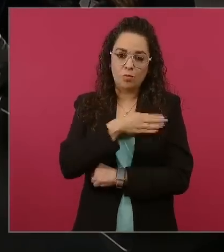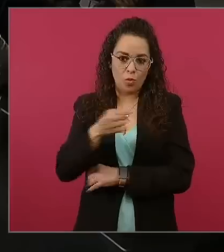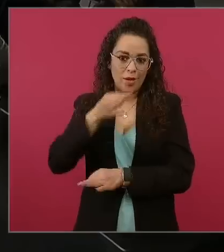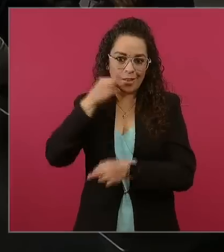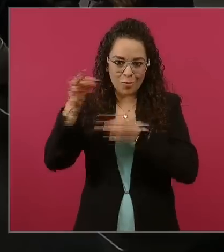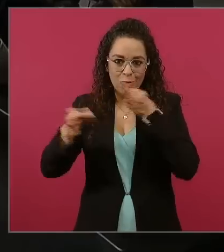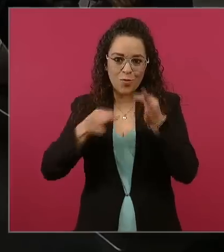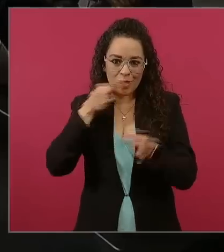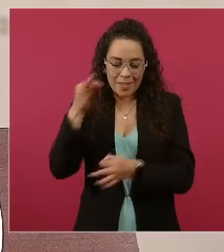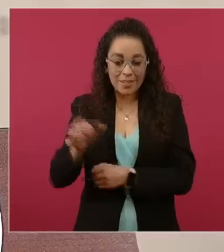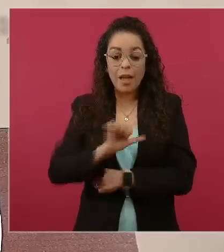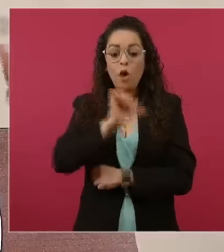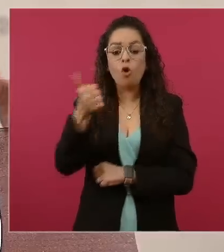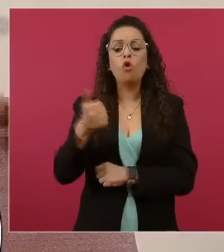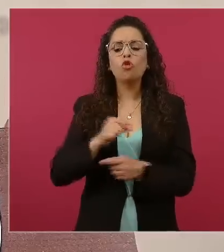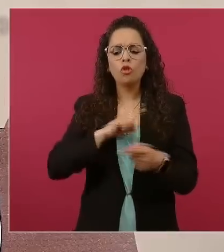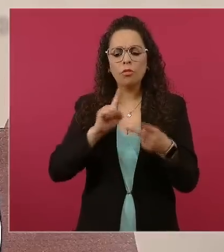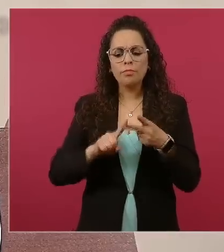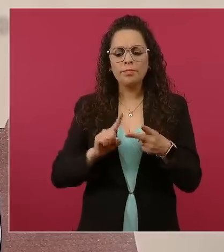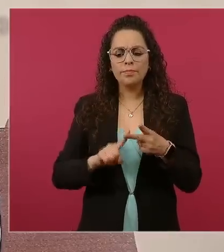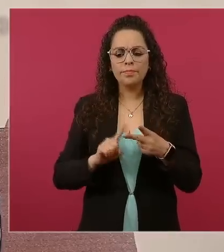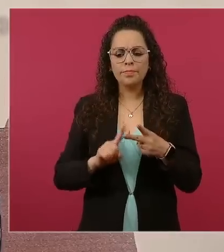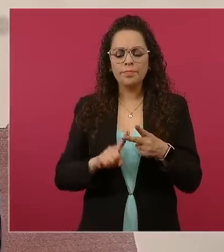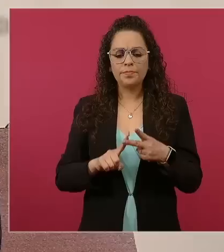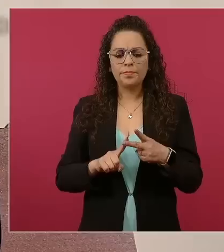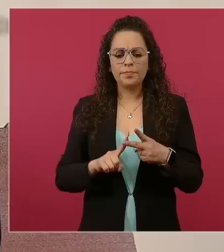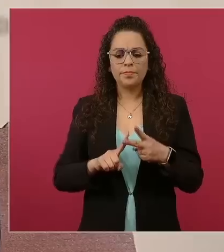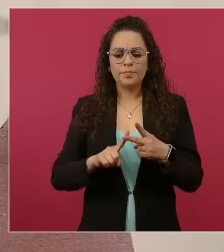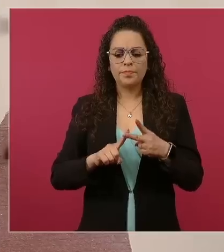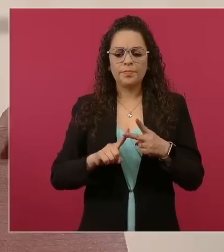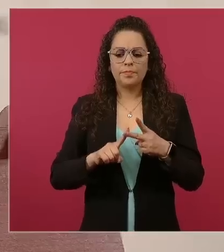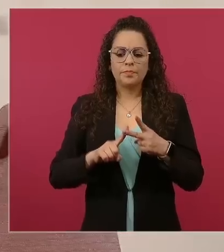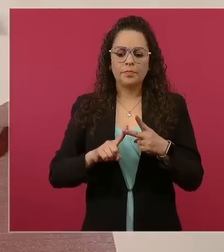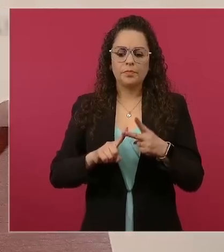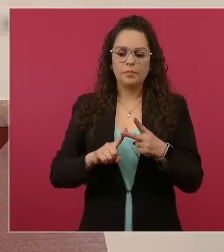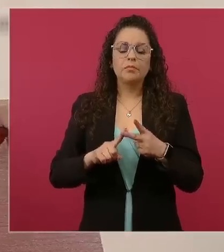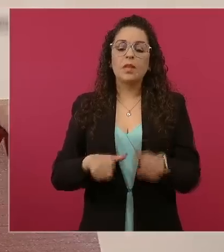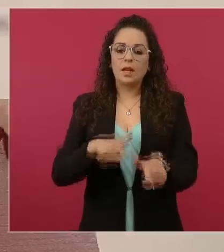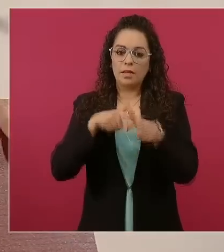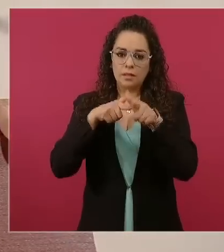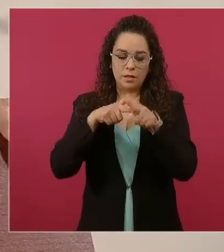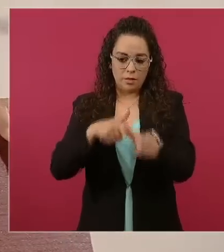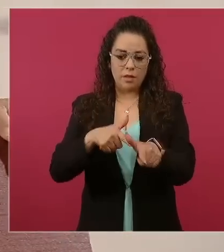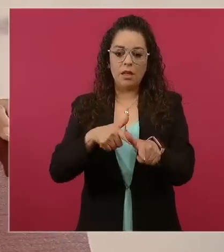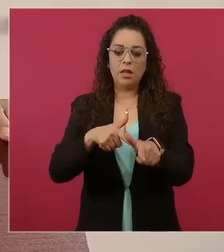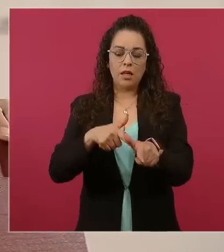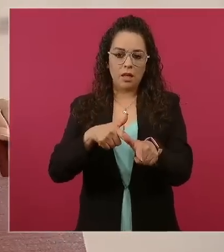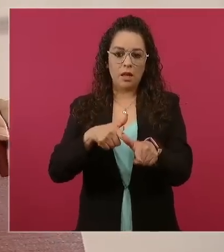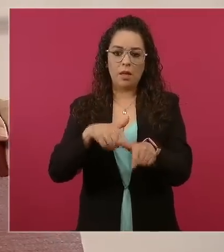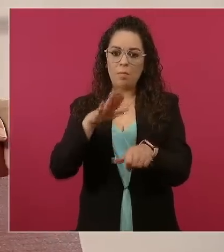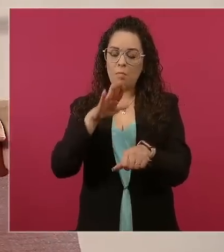es que sigue fortaleciéndose el peso,